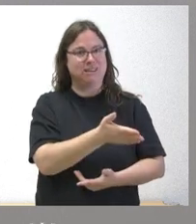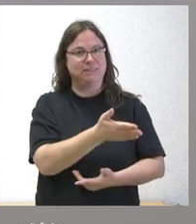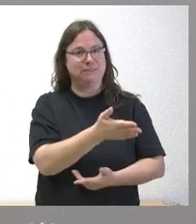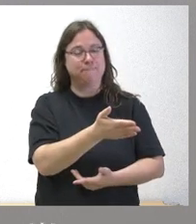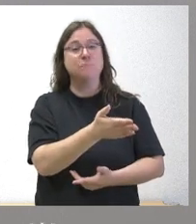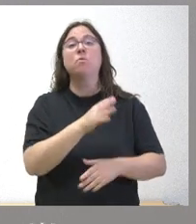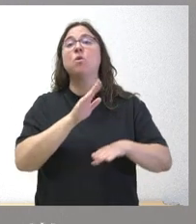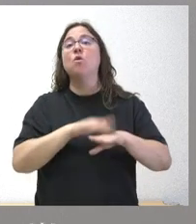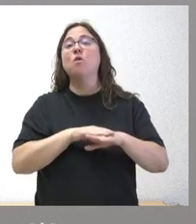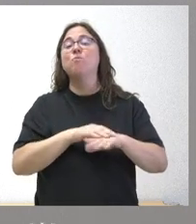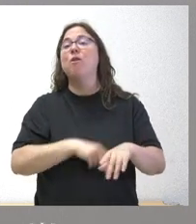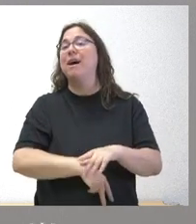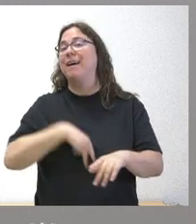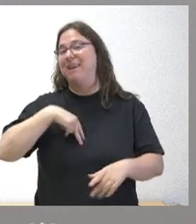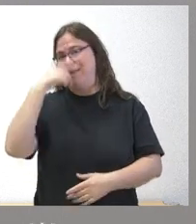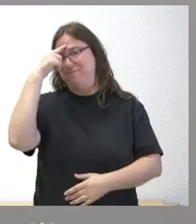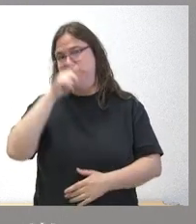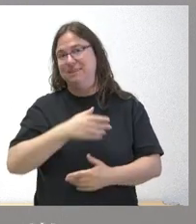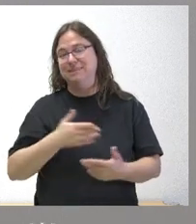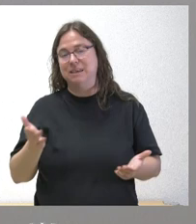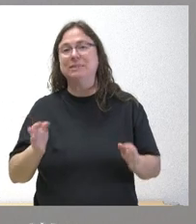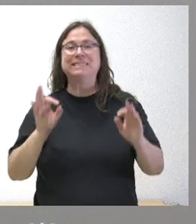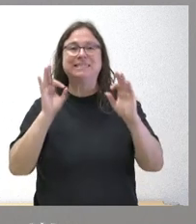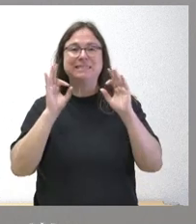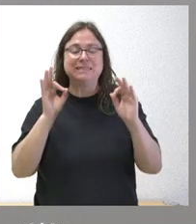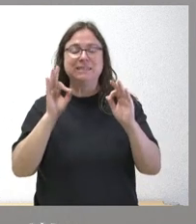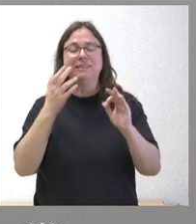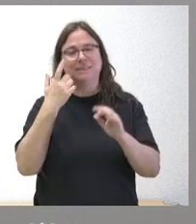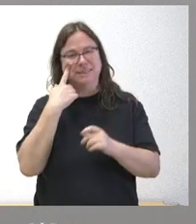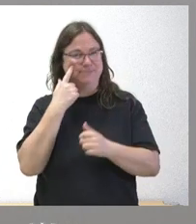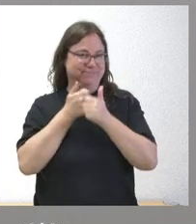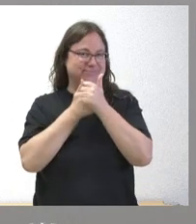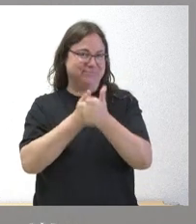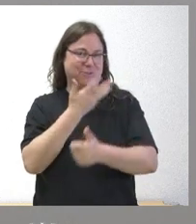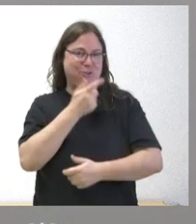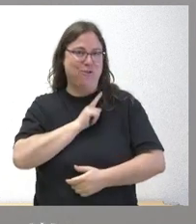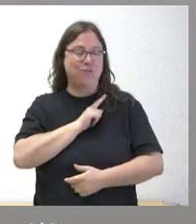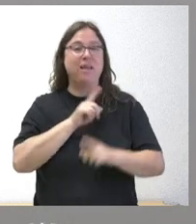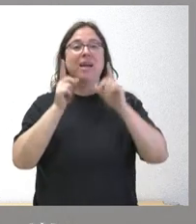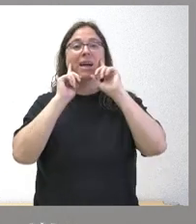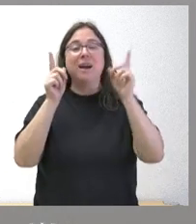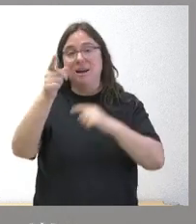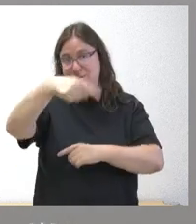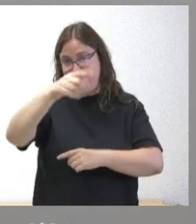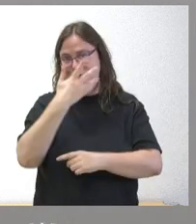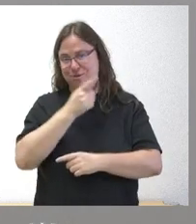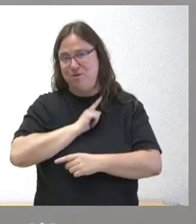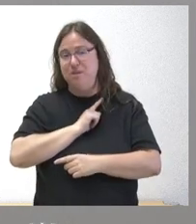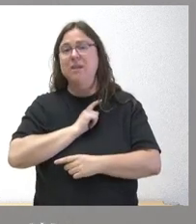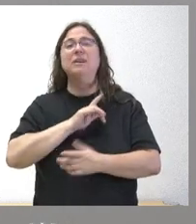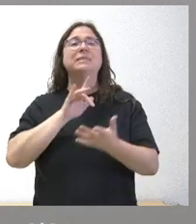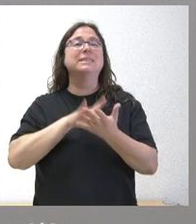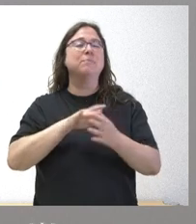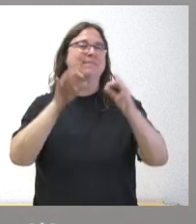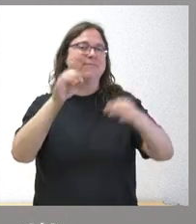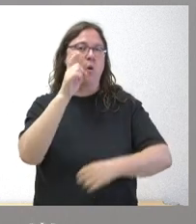lugar porque carácter general saben ustedes y especialmente las que lo siguen con más tiempo como es su caso que generalmente en el mes de julio